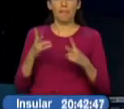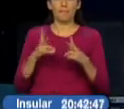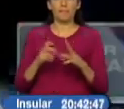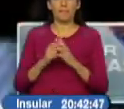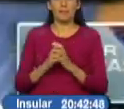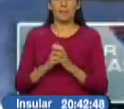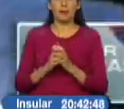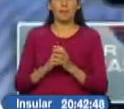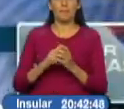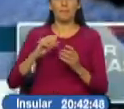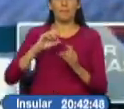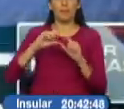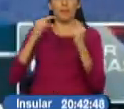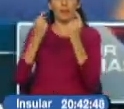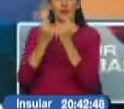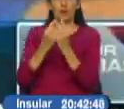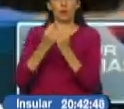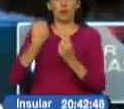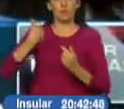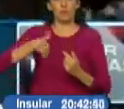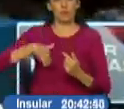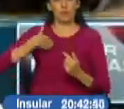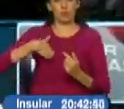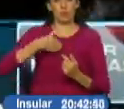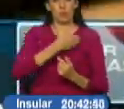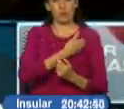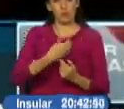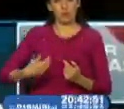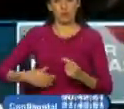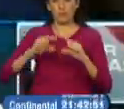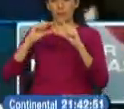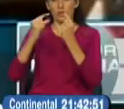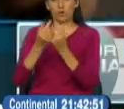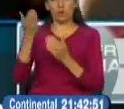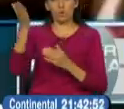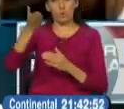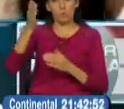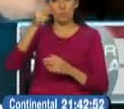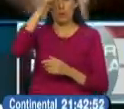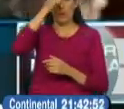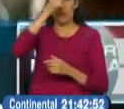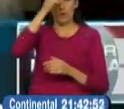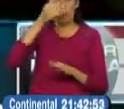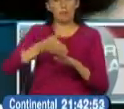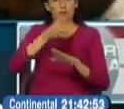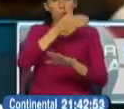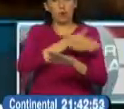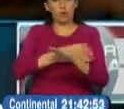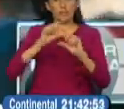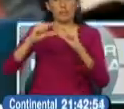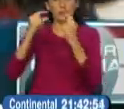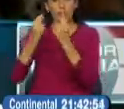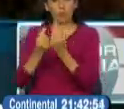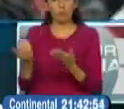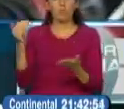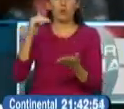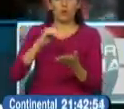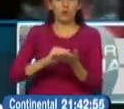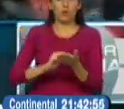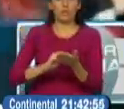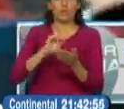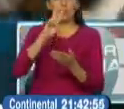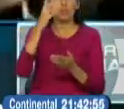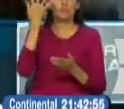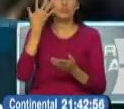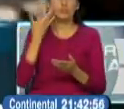gobierno de Mauricio Macri en contra de una movilización pacífica de los docentes el pasado domingo el gremio de los maestros se convocó a un paro de 24